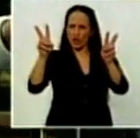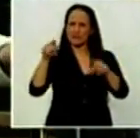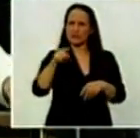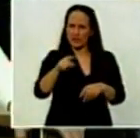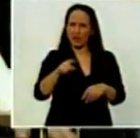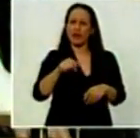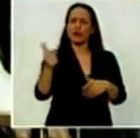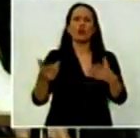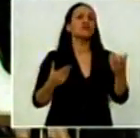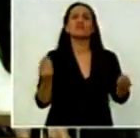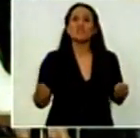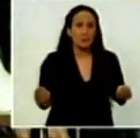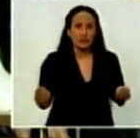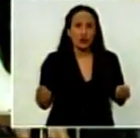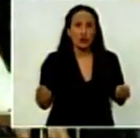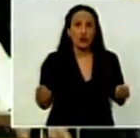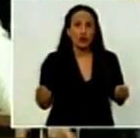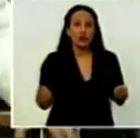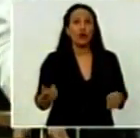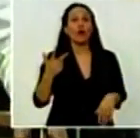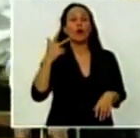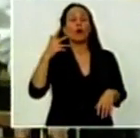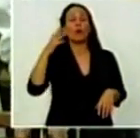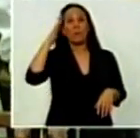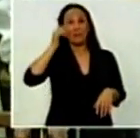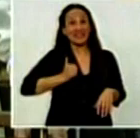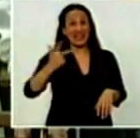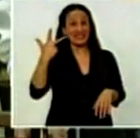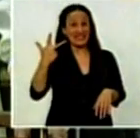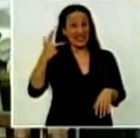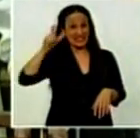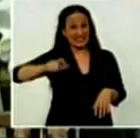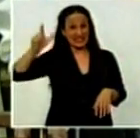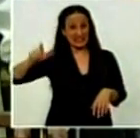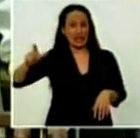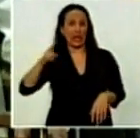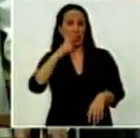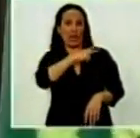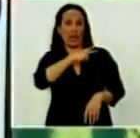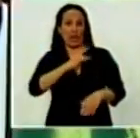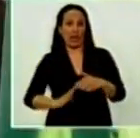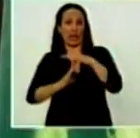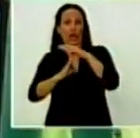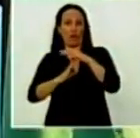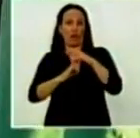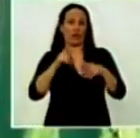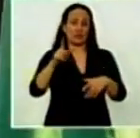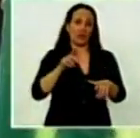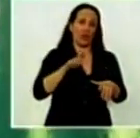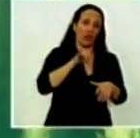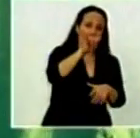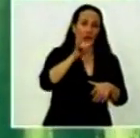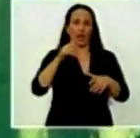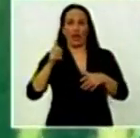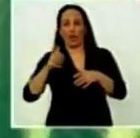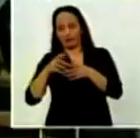saben qué pasó? Tres militares que en ese momento eran jefes de cada una de las fuerzas, presionaron y